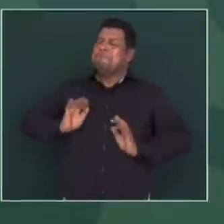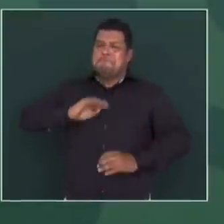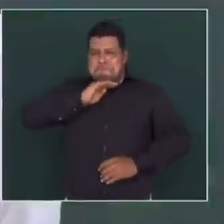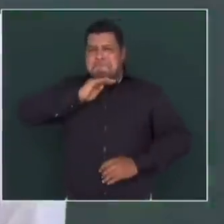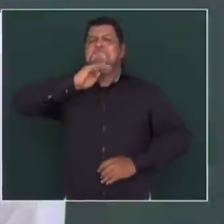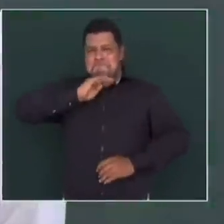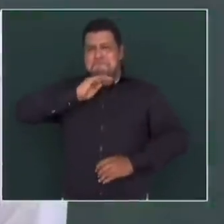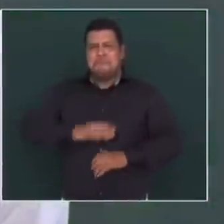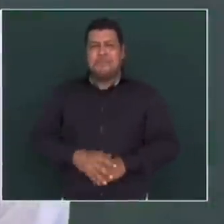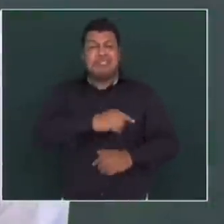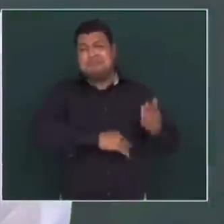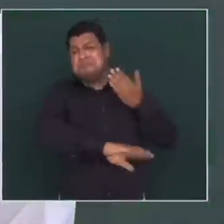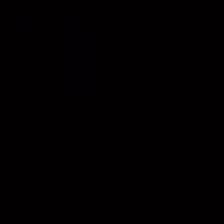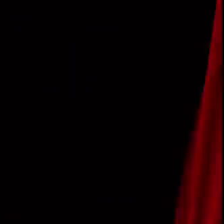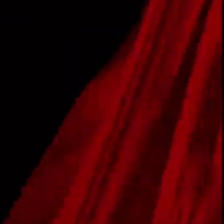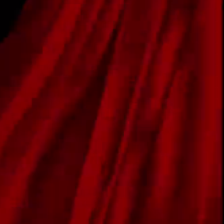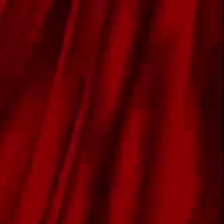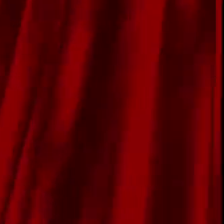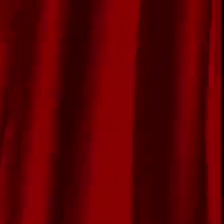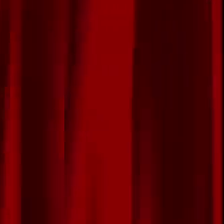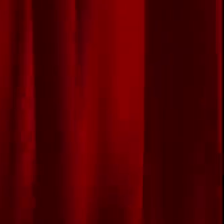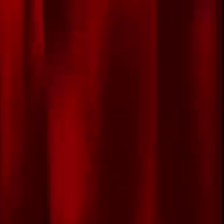el que estén en contra de nosotros.